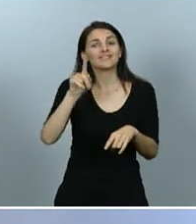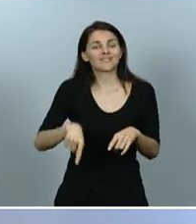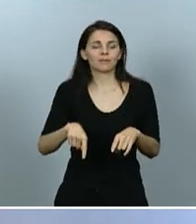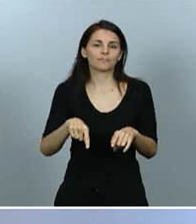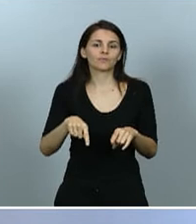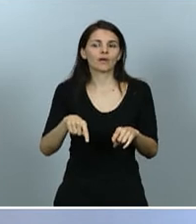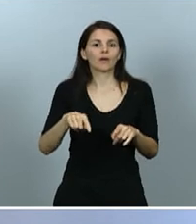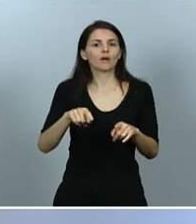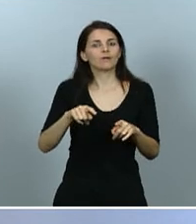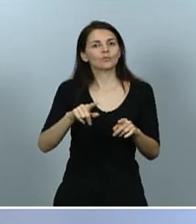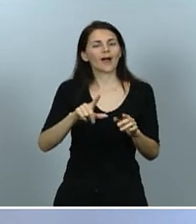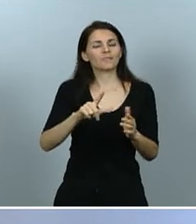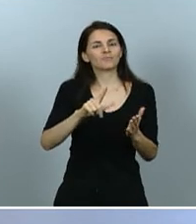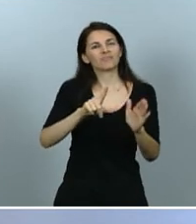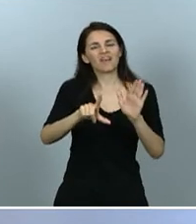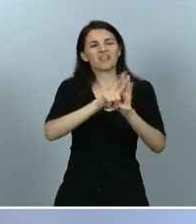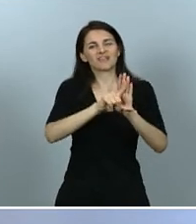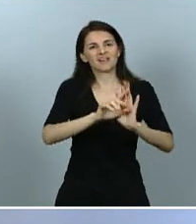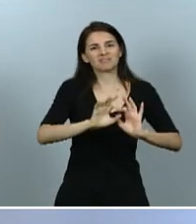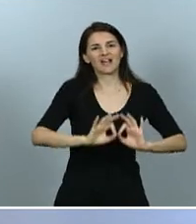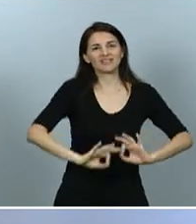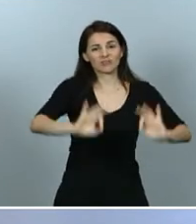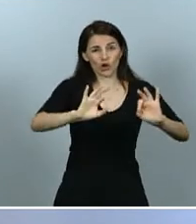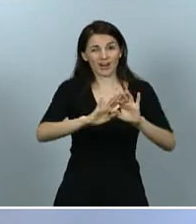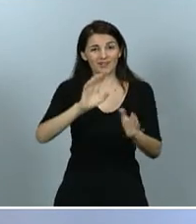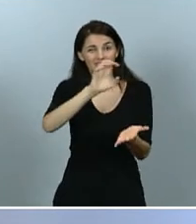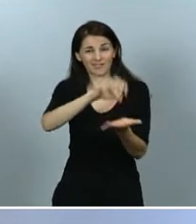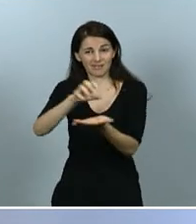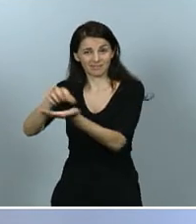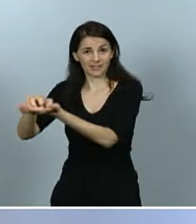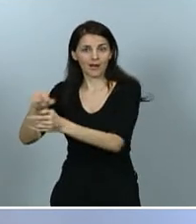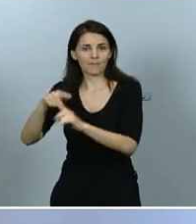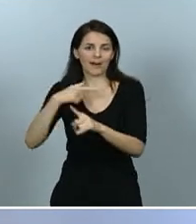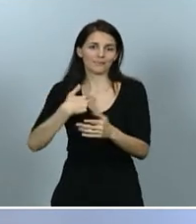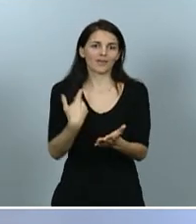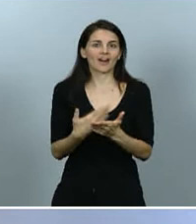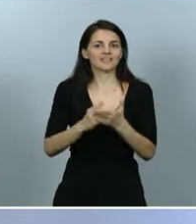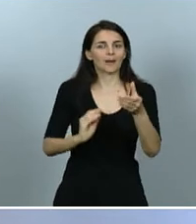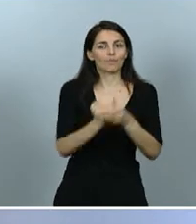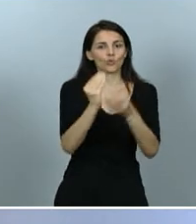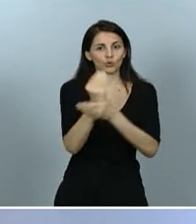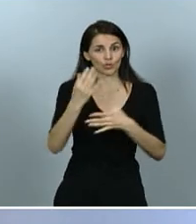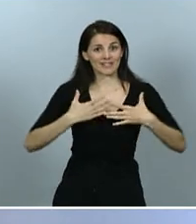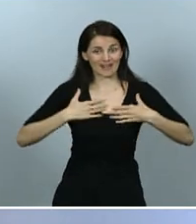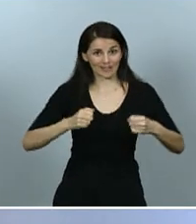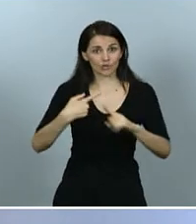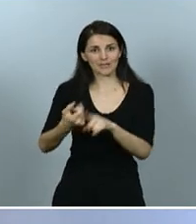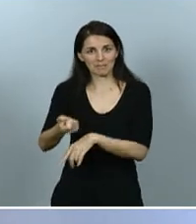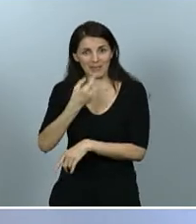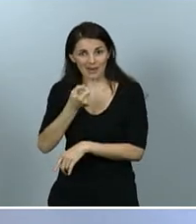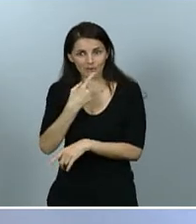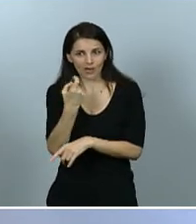licencias privas de funcionamiento de instalaciones para garantizar la fabricación en nuestro territorio de productos sanitarios y medicamentos que sean necesarios.